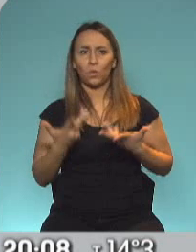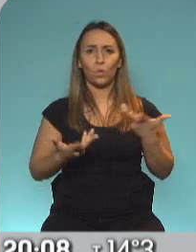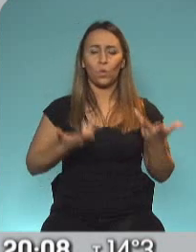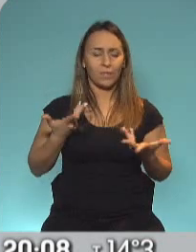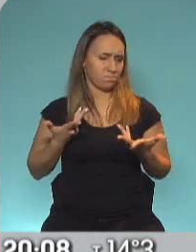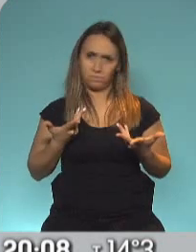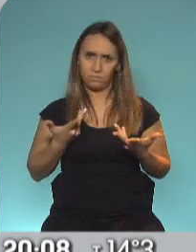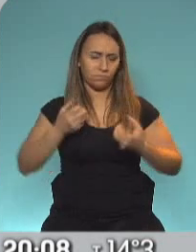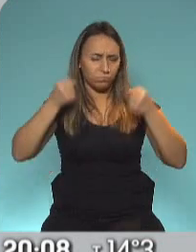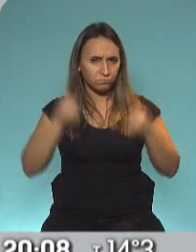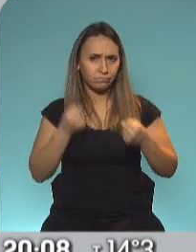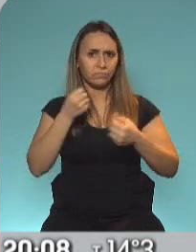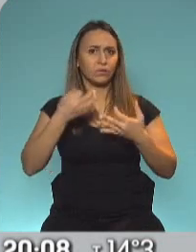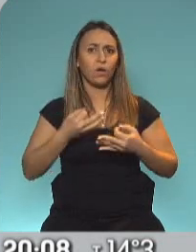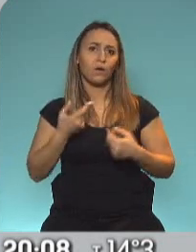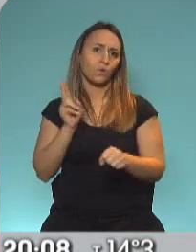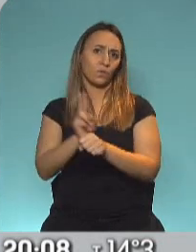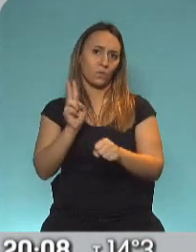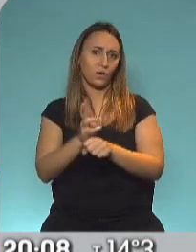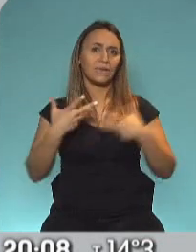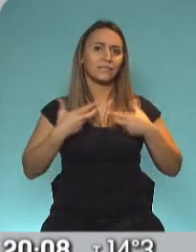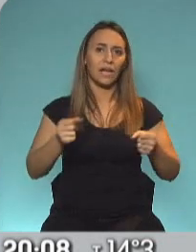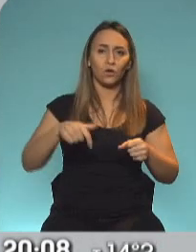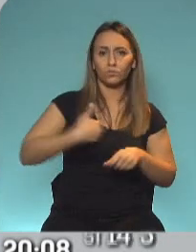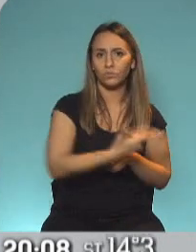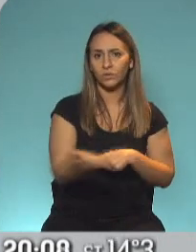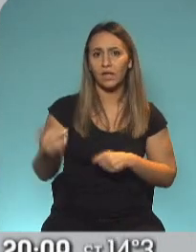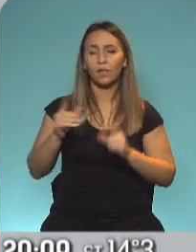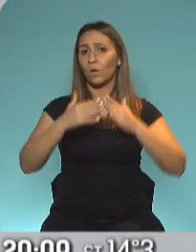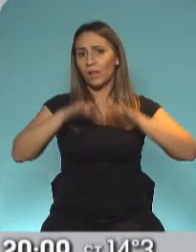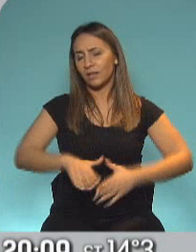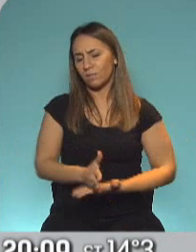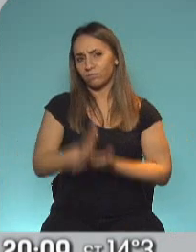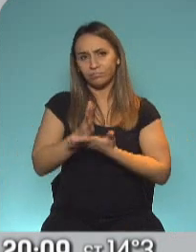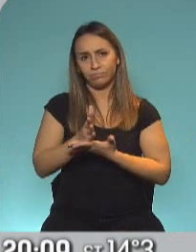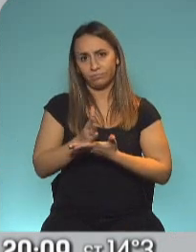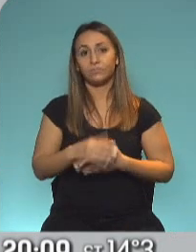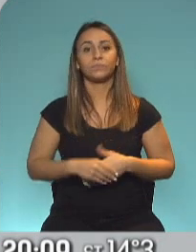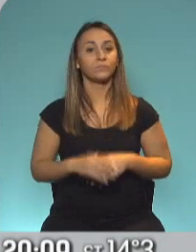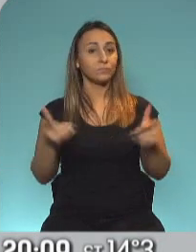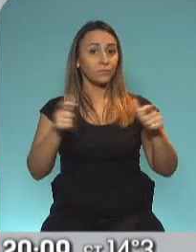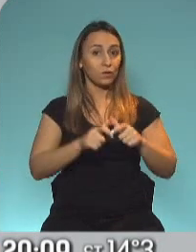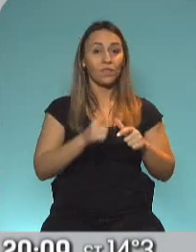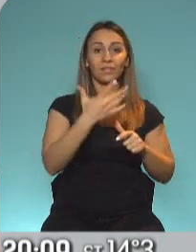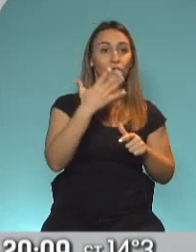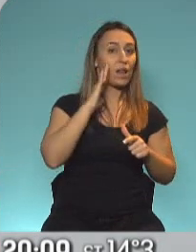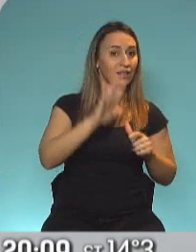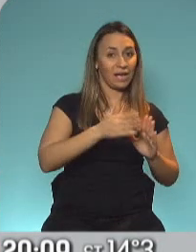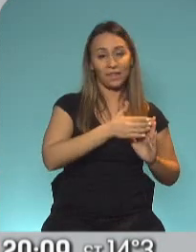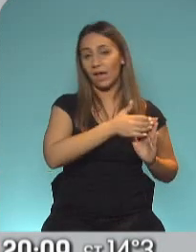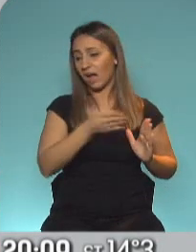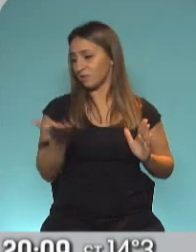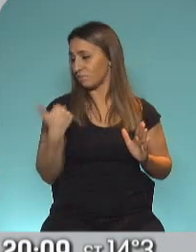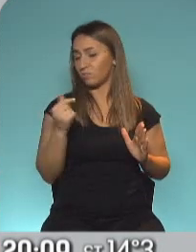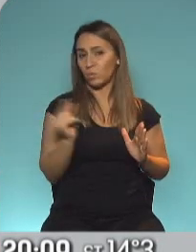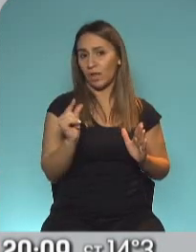cuidar la salud de la gente y endurecer la cuarentena. Es decir, después de una reunión que se extendió desde las 17 hasta hace un rato, que culminó con